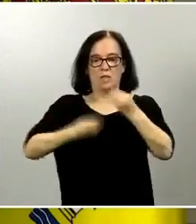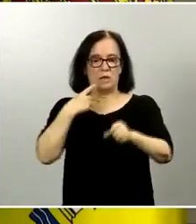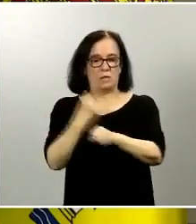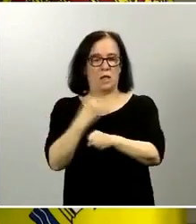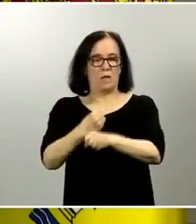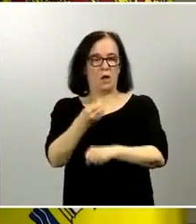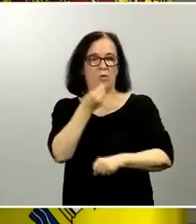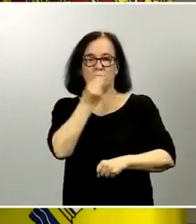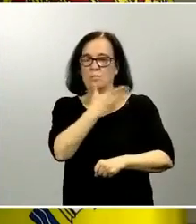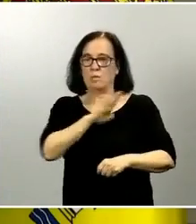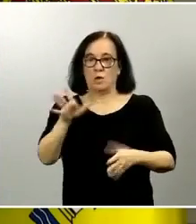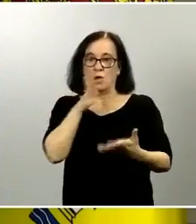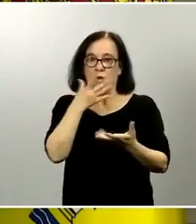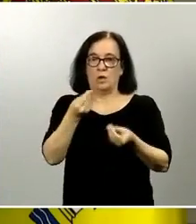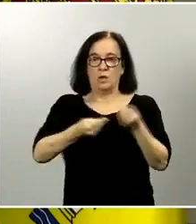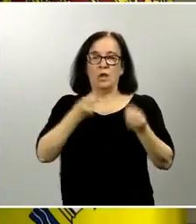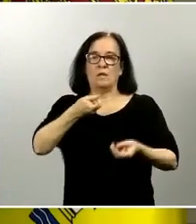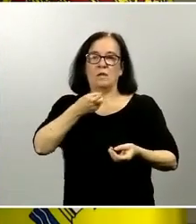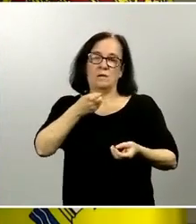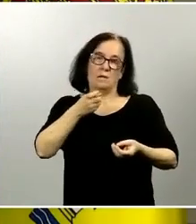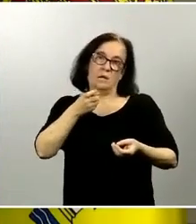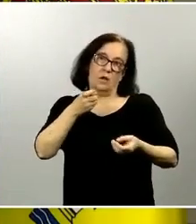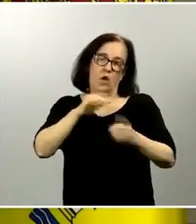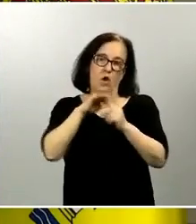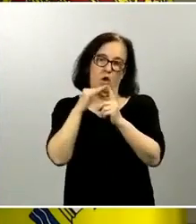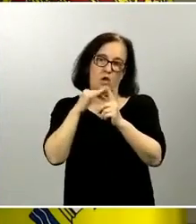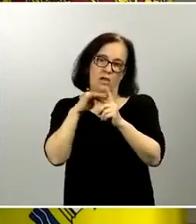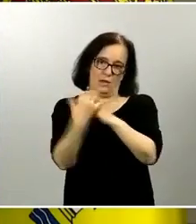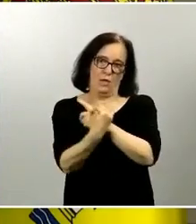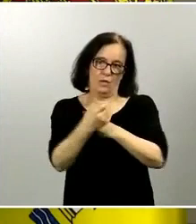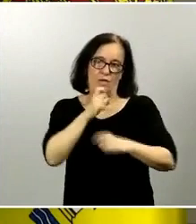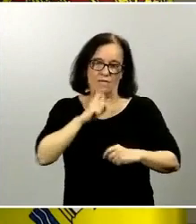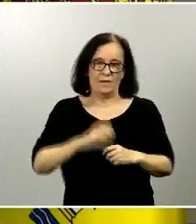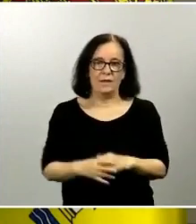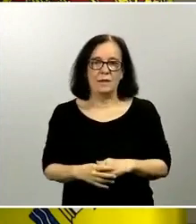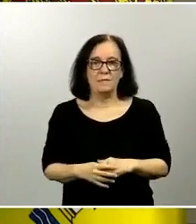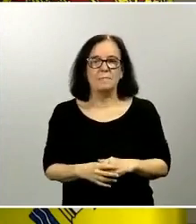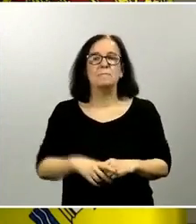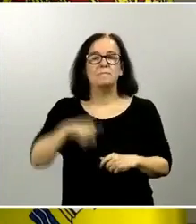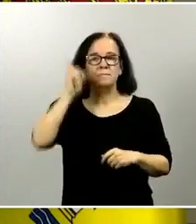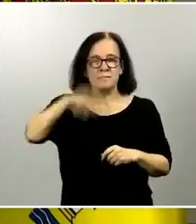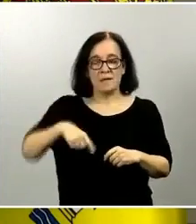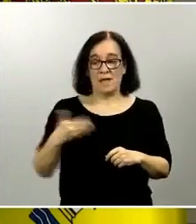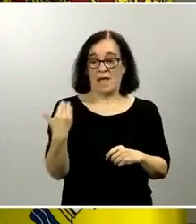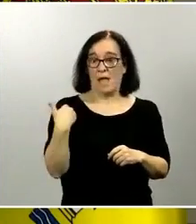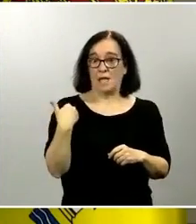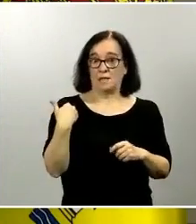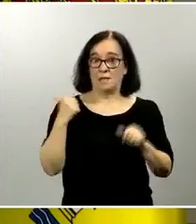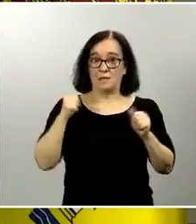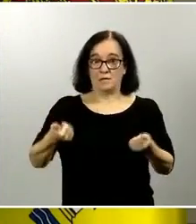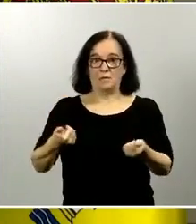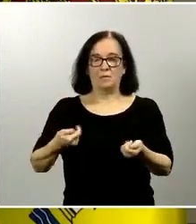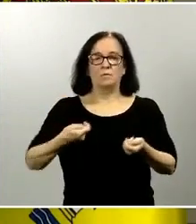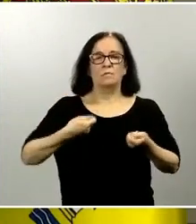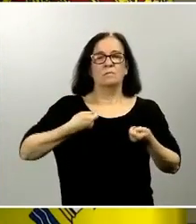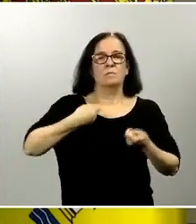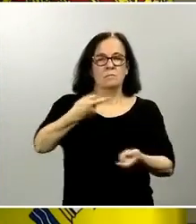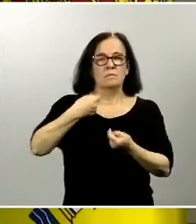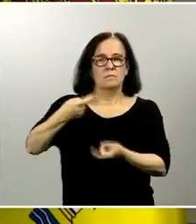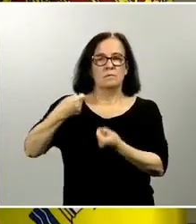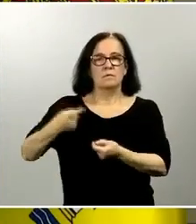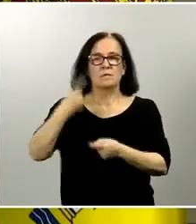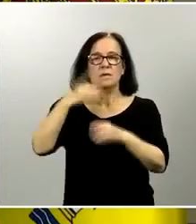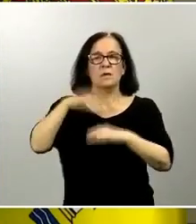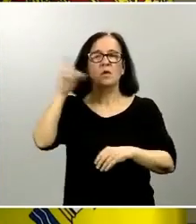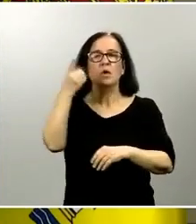en estas difíciles condiciones también informar que ayer comenzó la distribución de más de un millón de